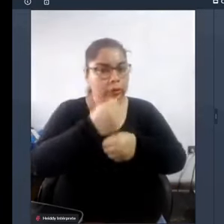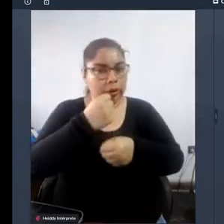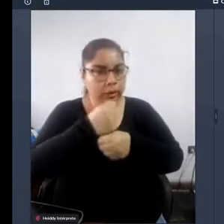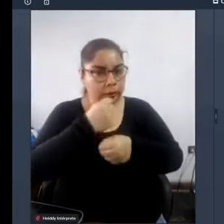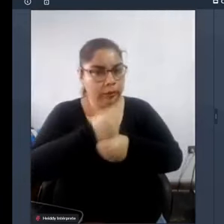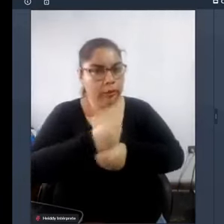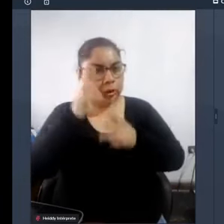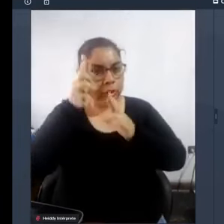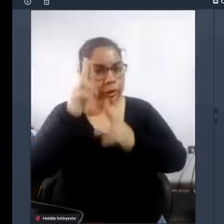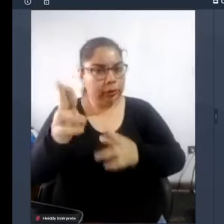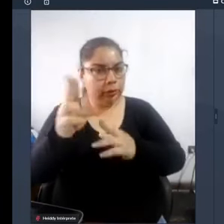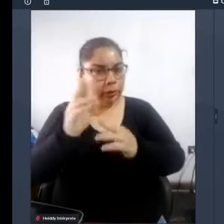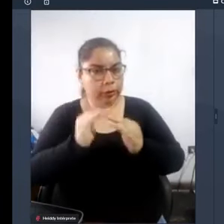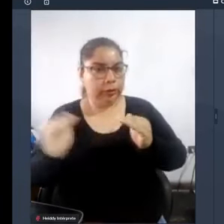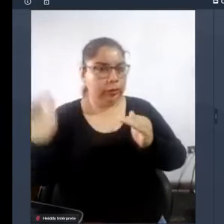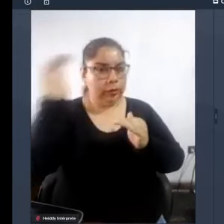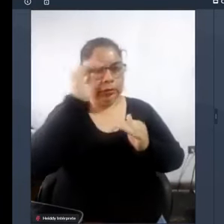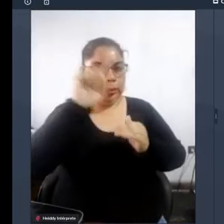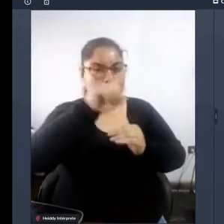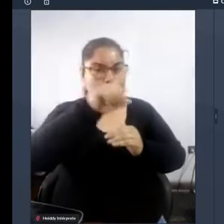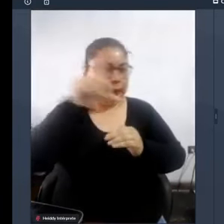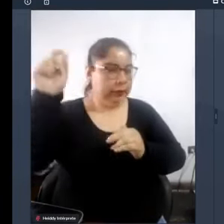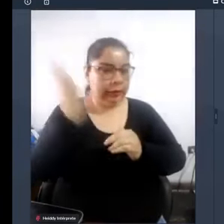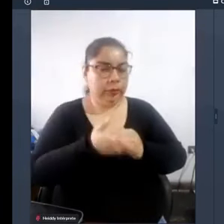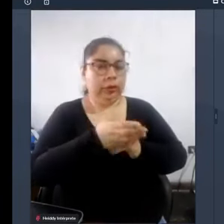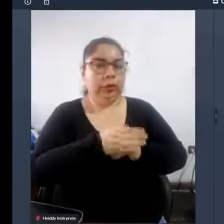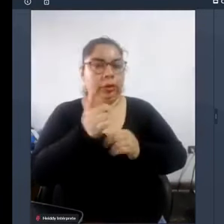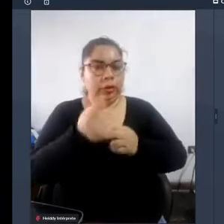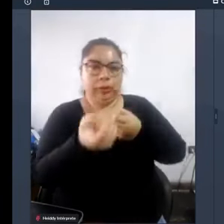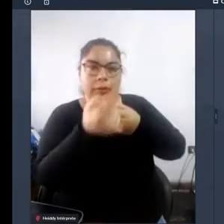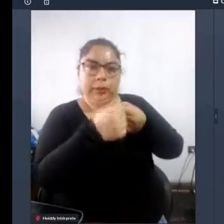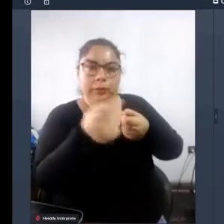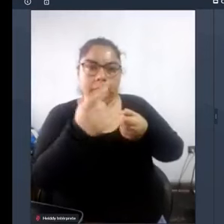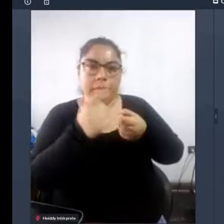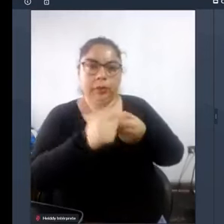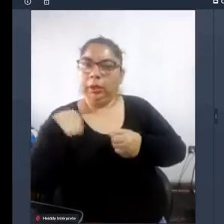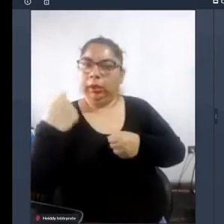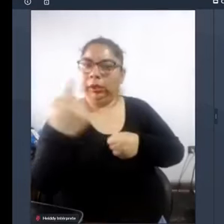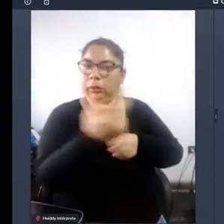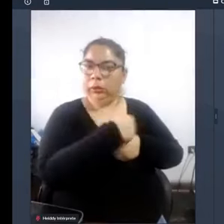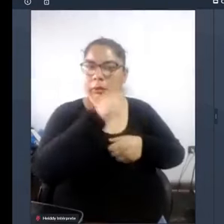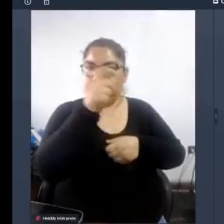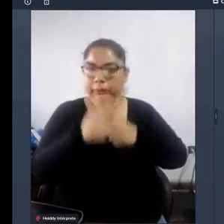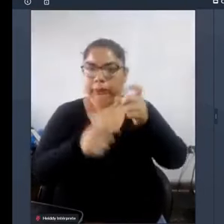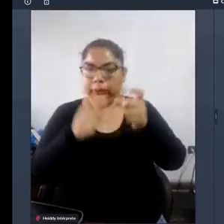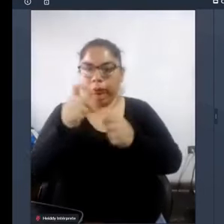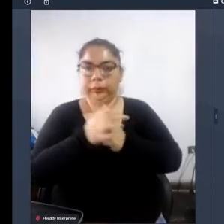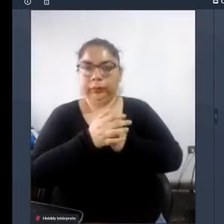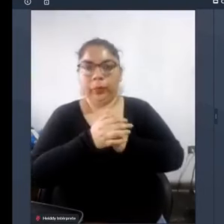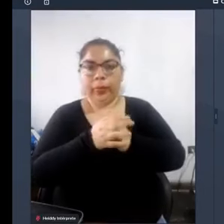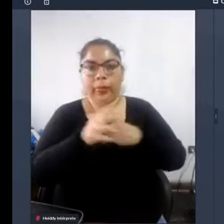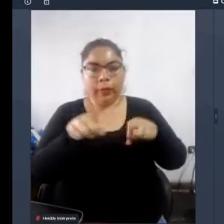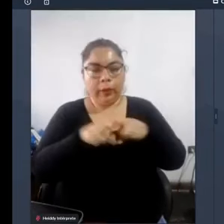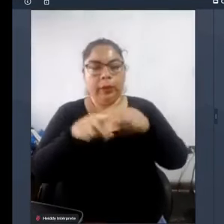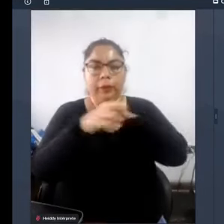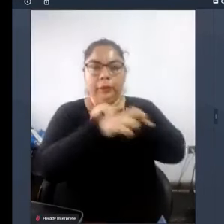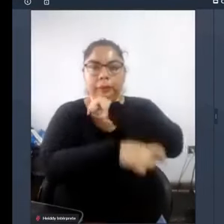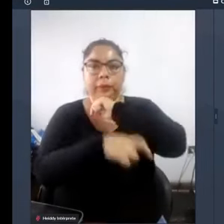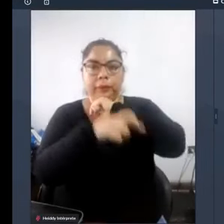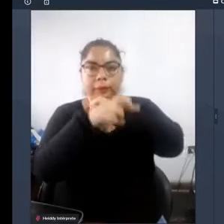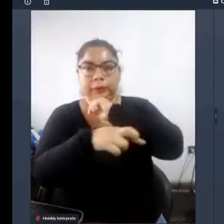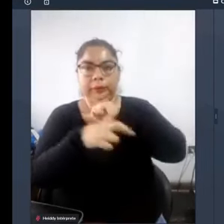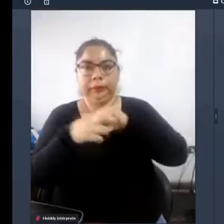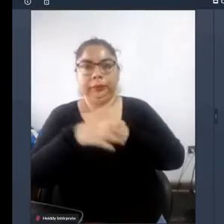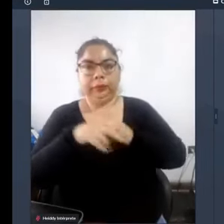respetarse al máximo y debe incluirse a todos los habitantes de una ciudad o bueno de un país para que puedan